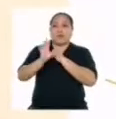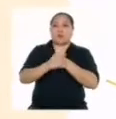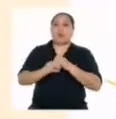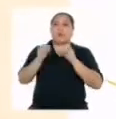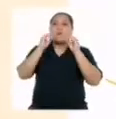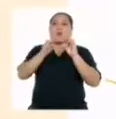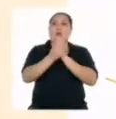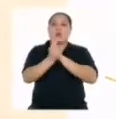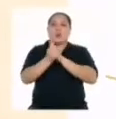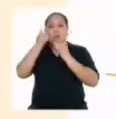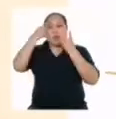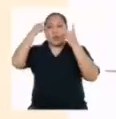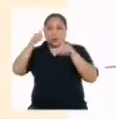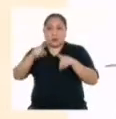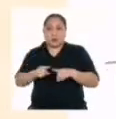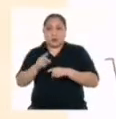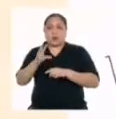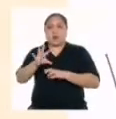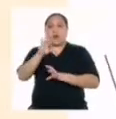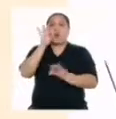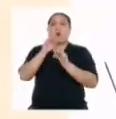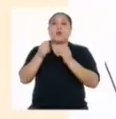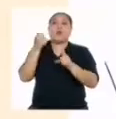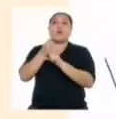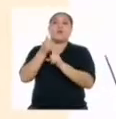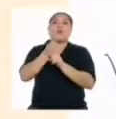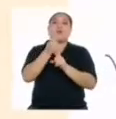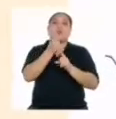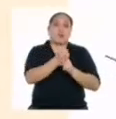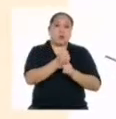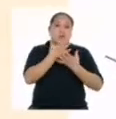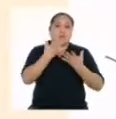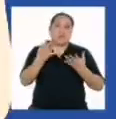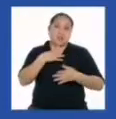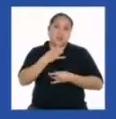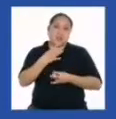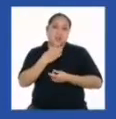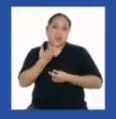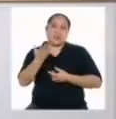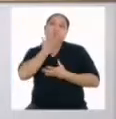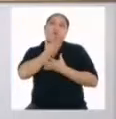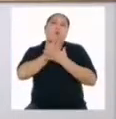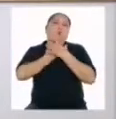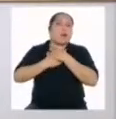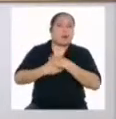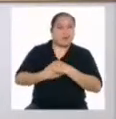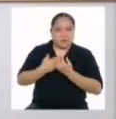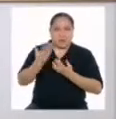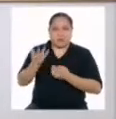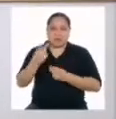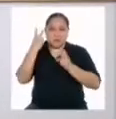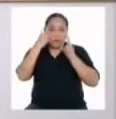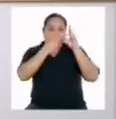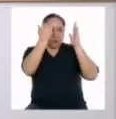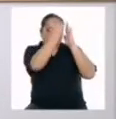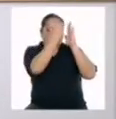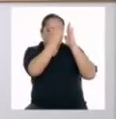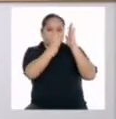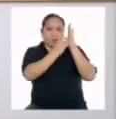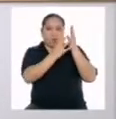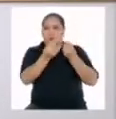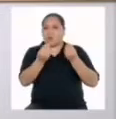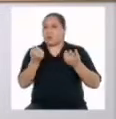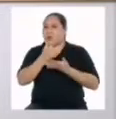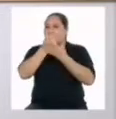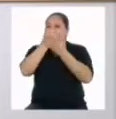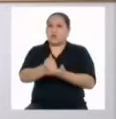practican habilidades de toma de decisiones y descubran sus propias áreas de interés y sus pasiones. Como vemos, son muchos los